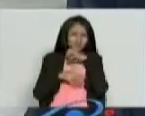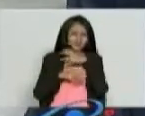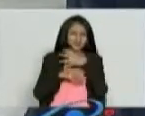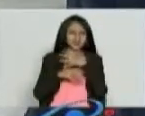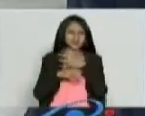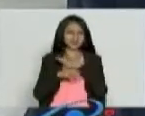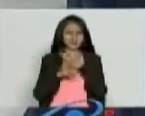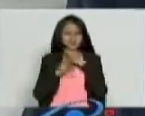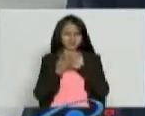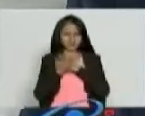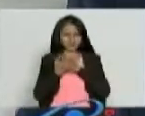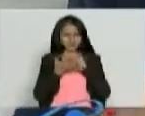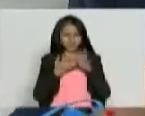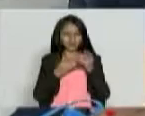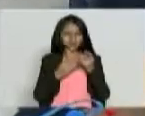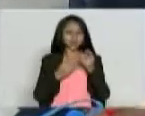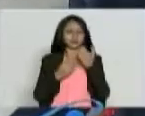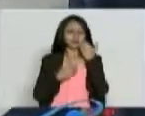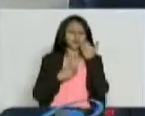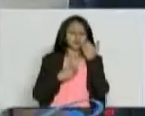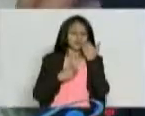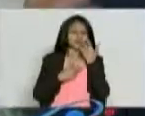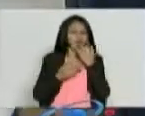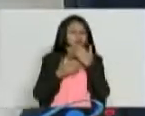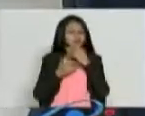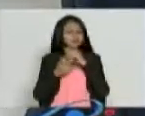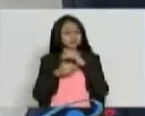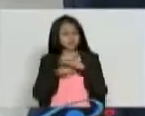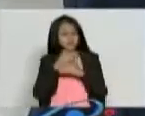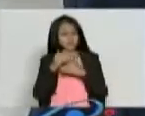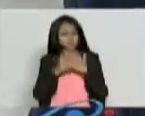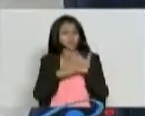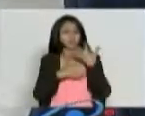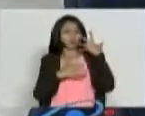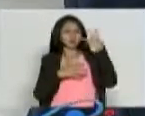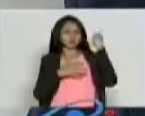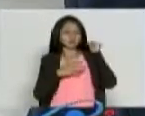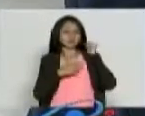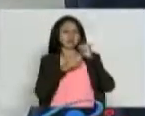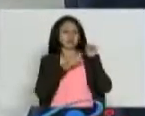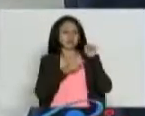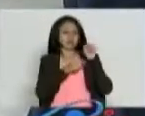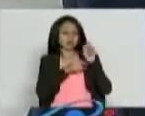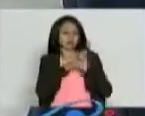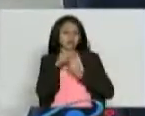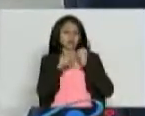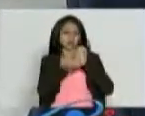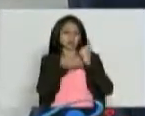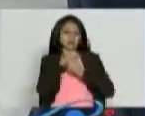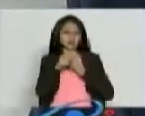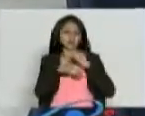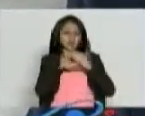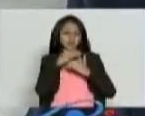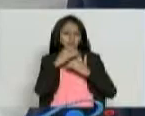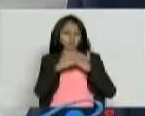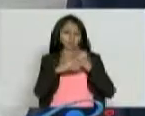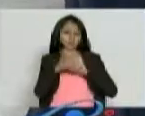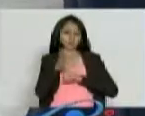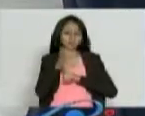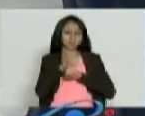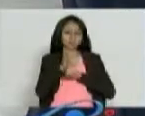externamente. No, la enfermedad sufre un proceso de muchísimo tiempo donde se está gestando internamente.